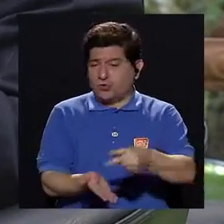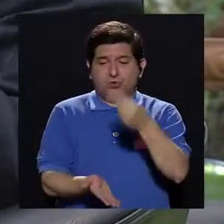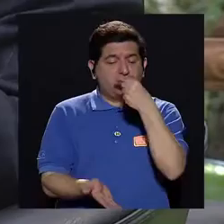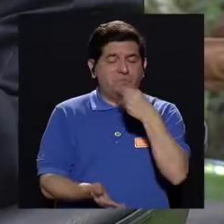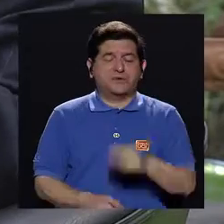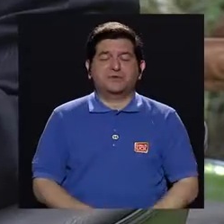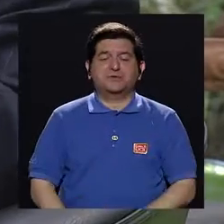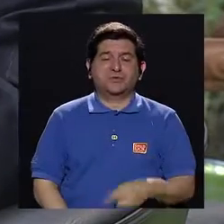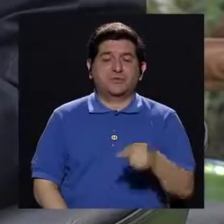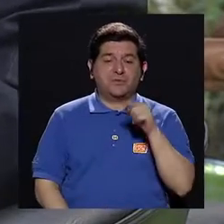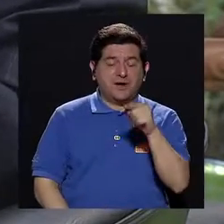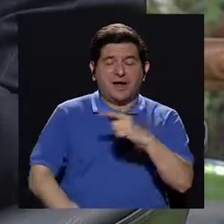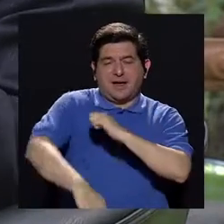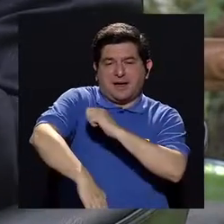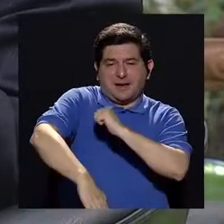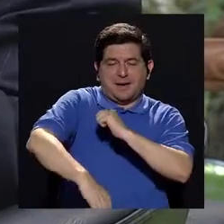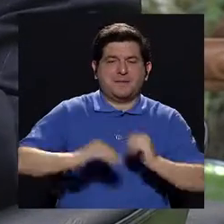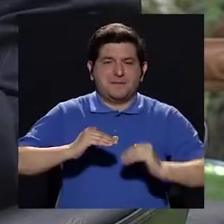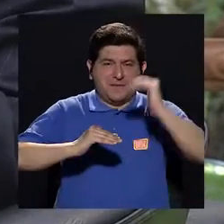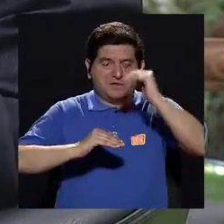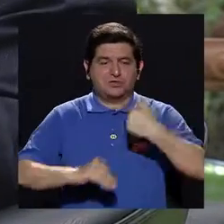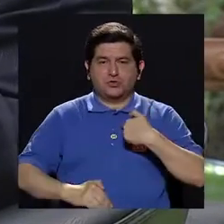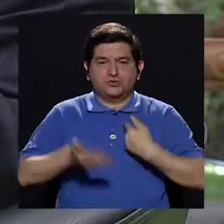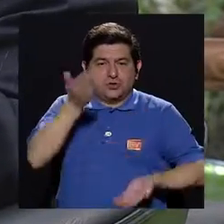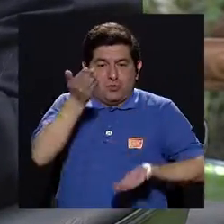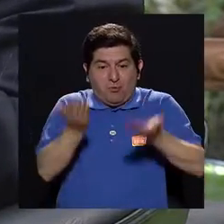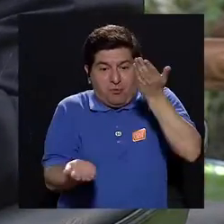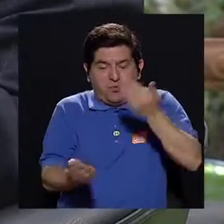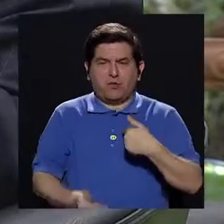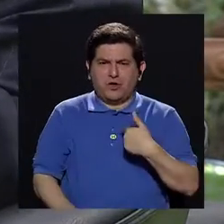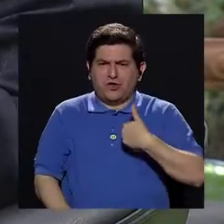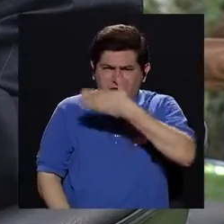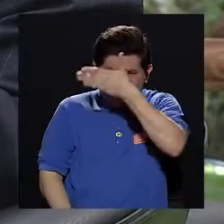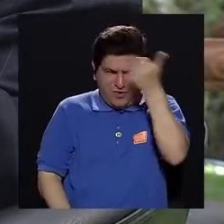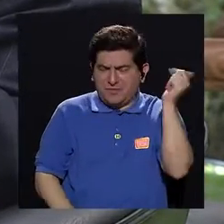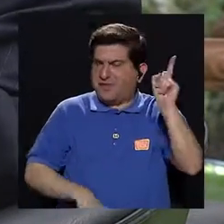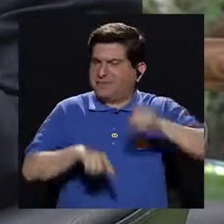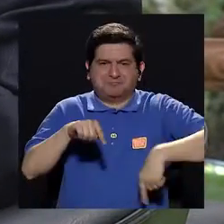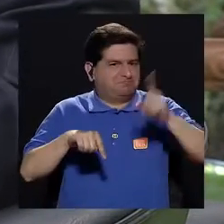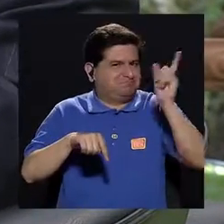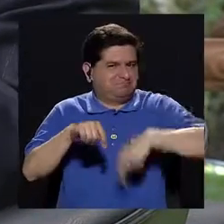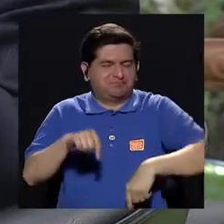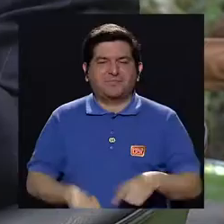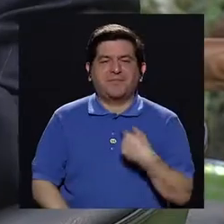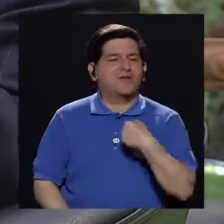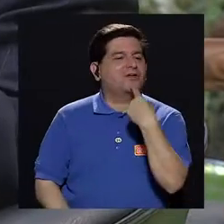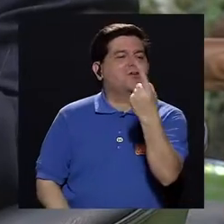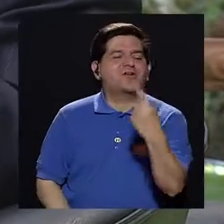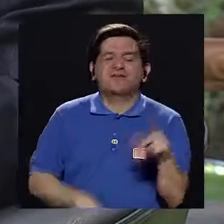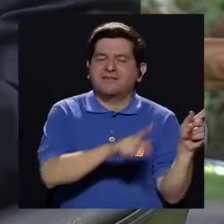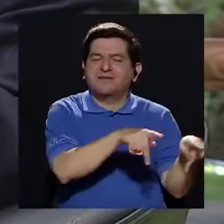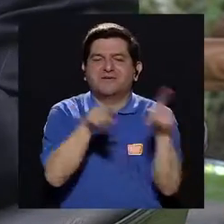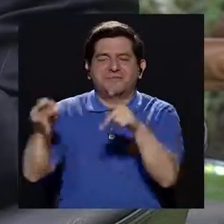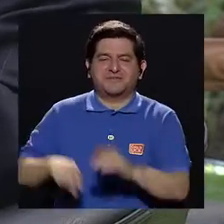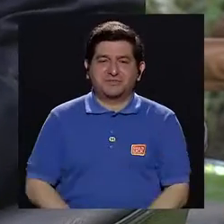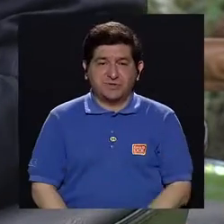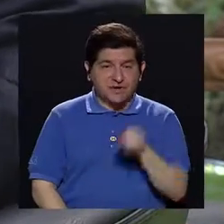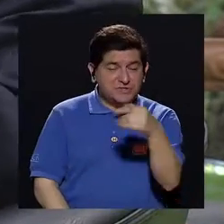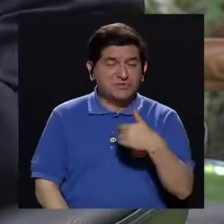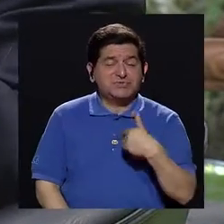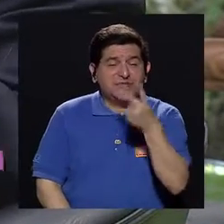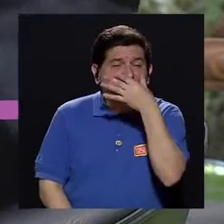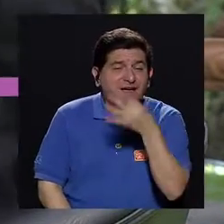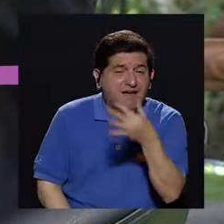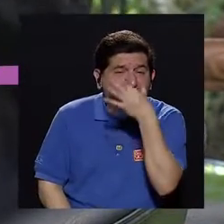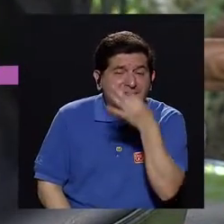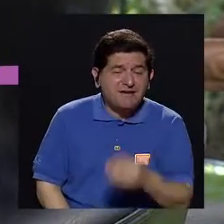las pastillas para la presión, me voy a descompensar. Y aquí no se vale el que se me olvide. Cuando uno le dice a las personas, mire, si